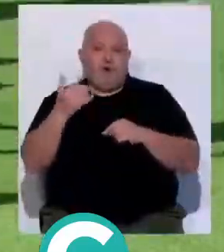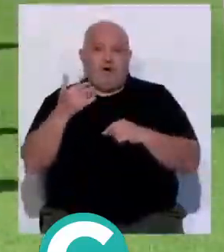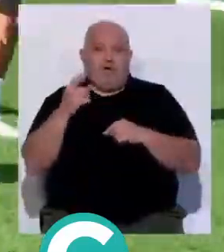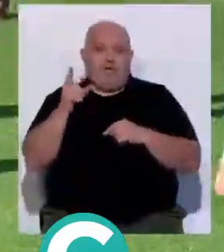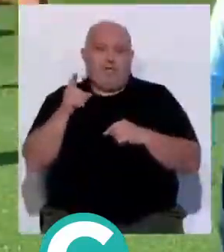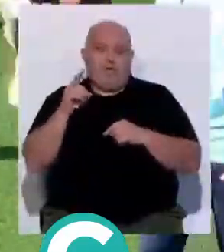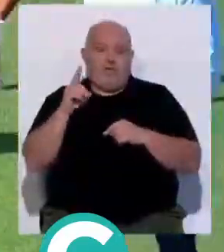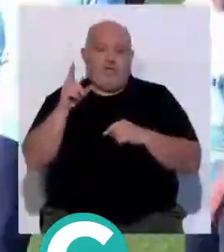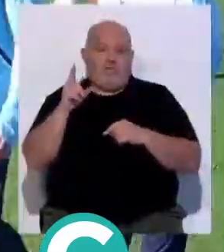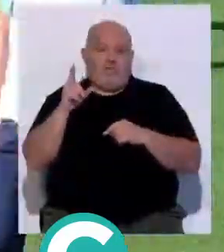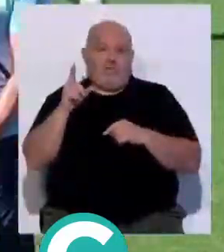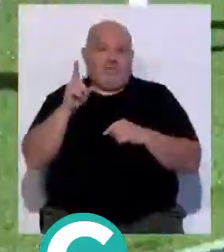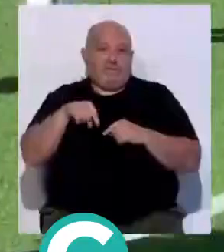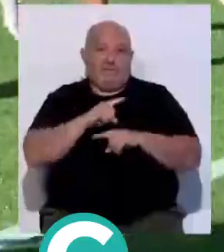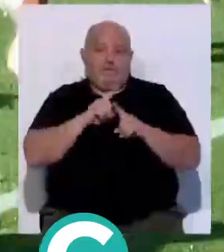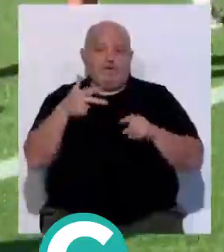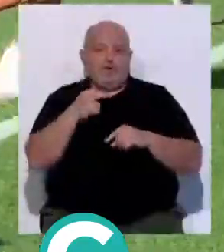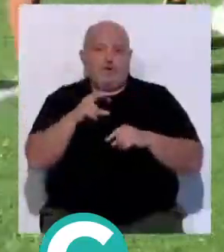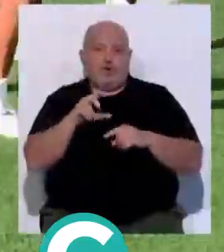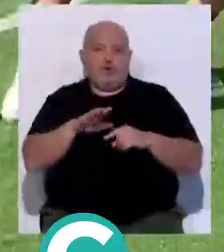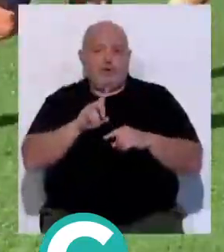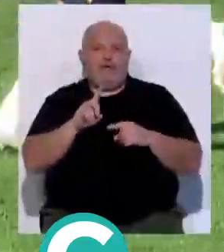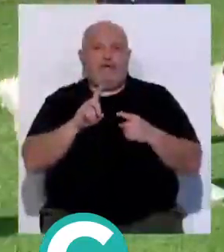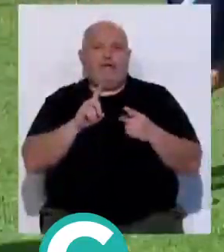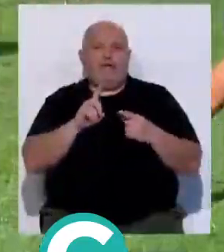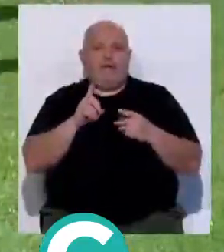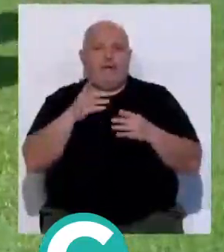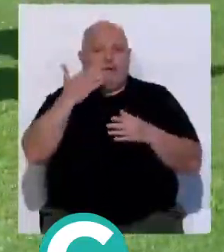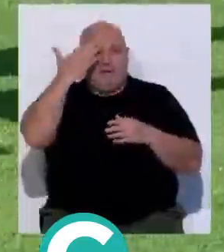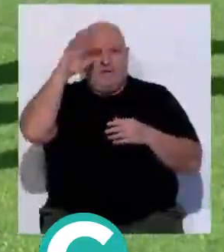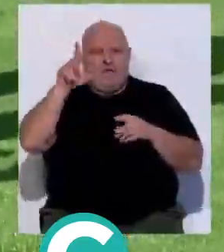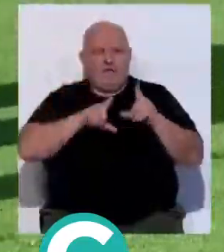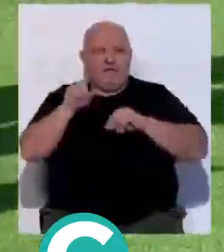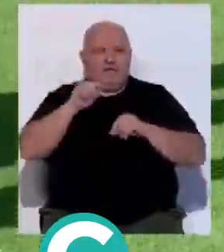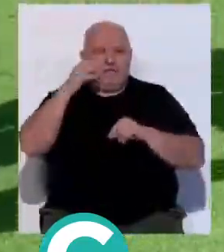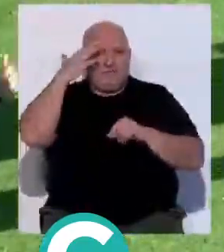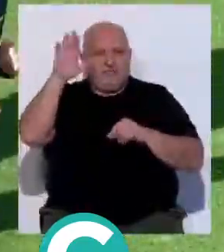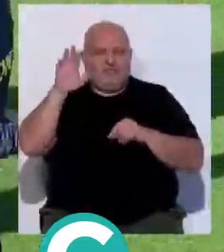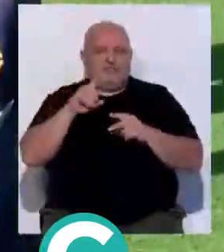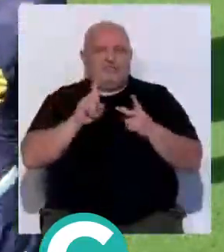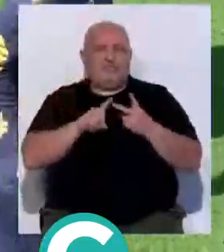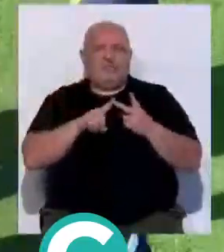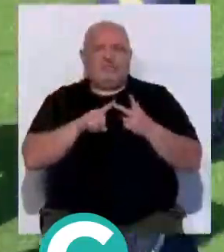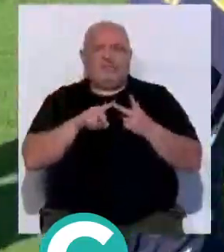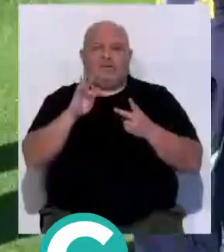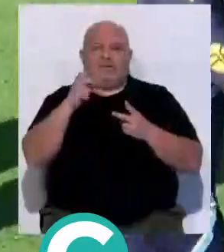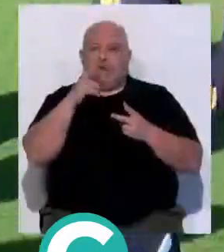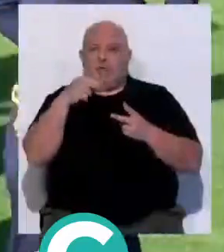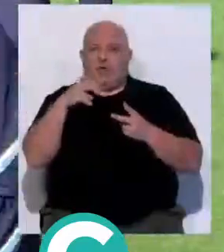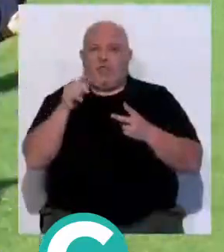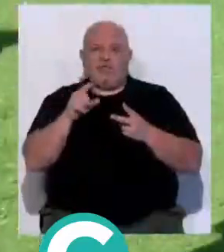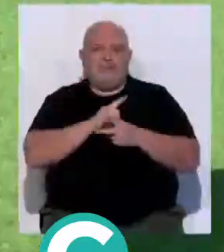y tampoco estuvieron ni el Choco Lozano, que estuvo con su selección de Honduras, ni Teo Bongonda,